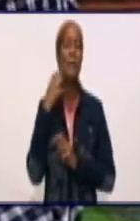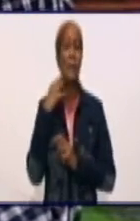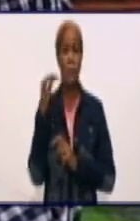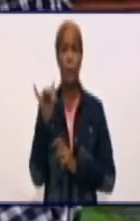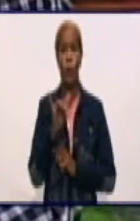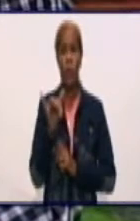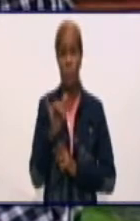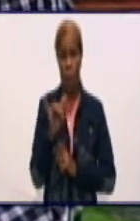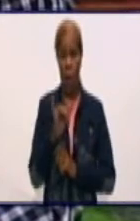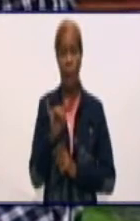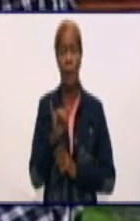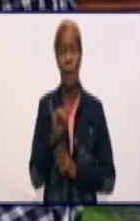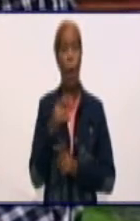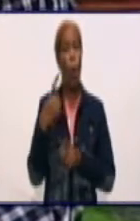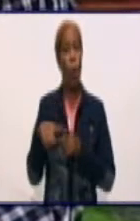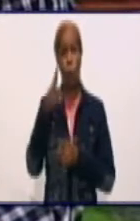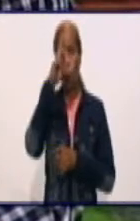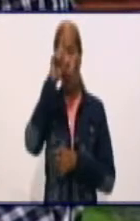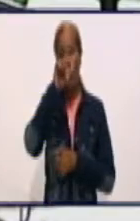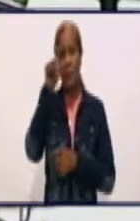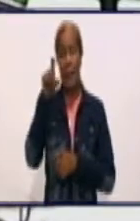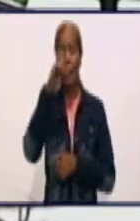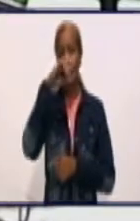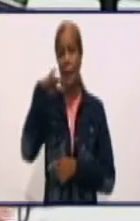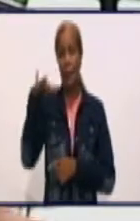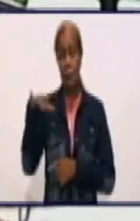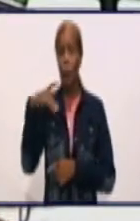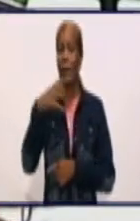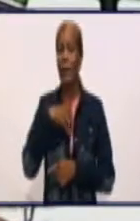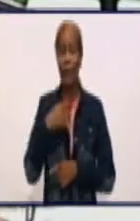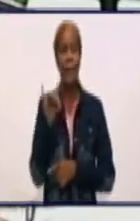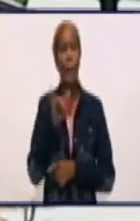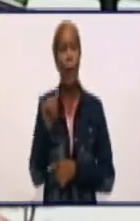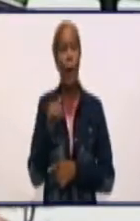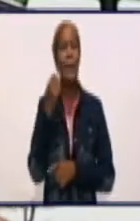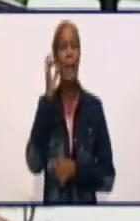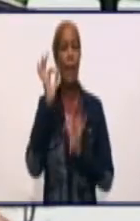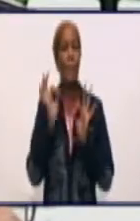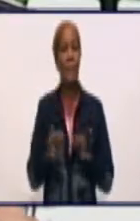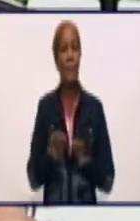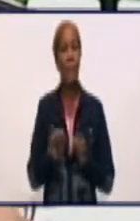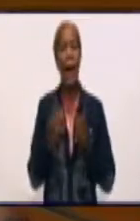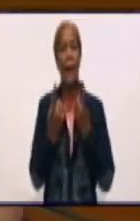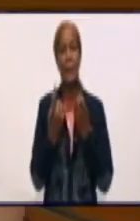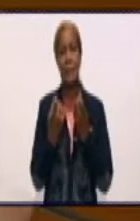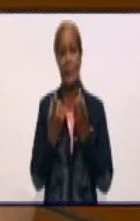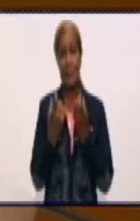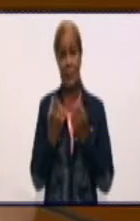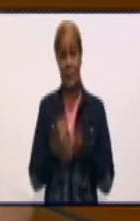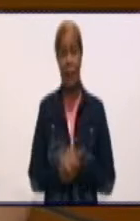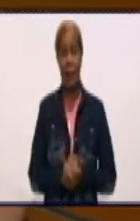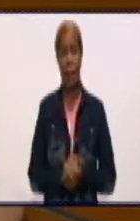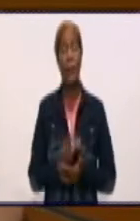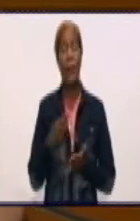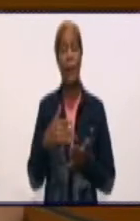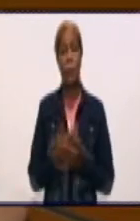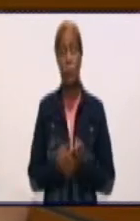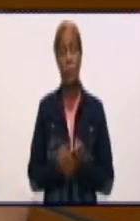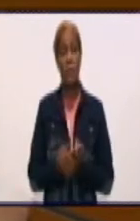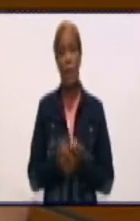estas carencias provocadas por el bloqueo, doctora Kenia. Así es, Granma. Bueno, tiene una red de hospitales y policlínicos en su sistema.